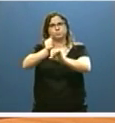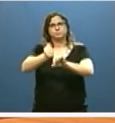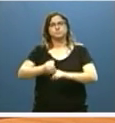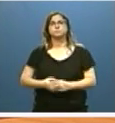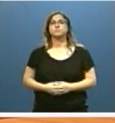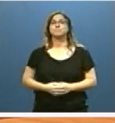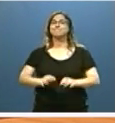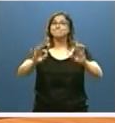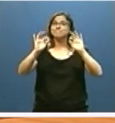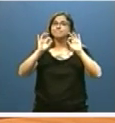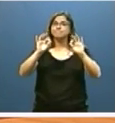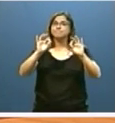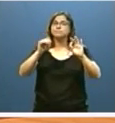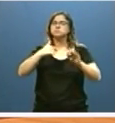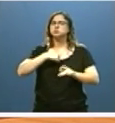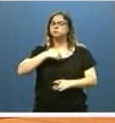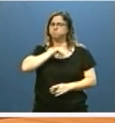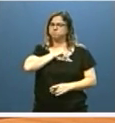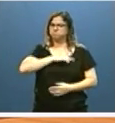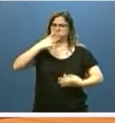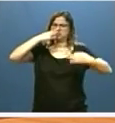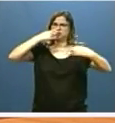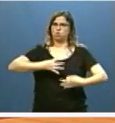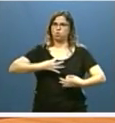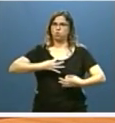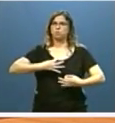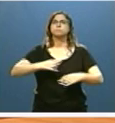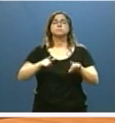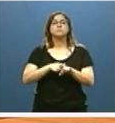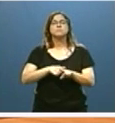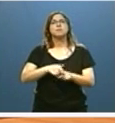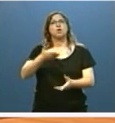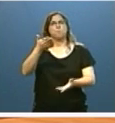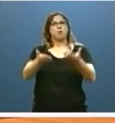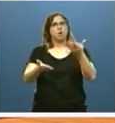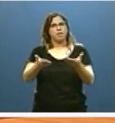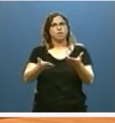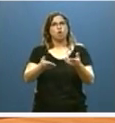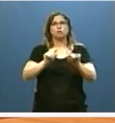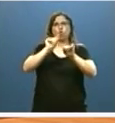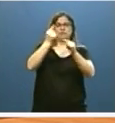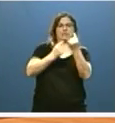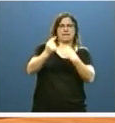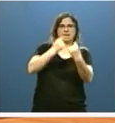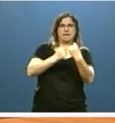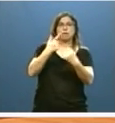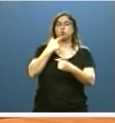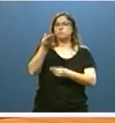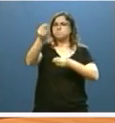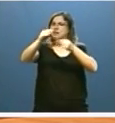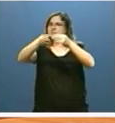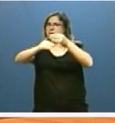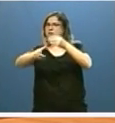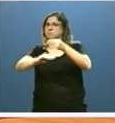En particular, estoy convencido de que las valoraciones, las críticas y las aportaciones